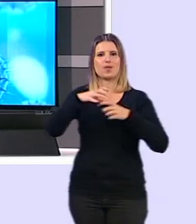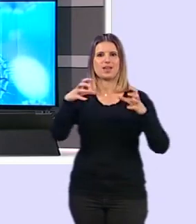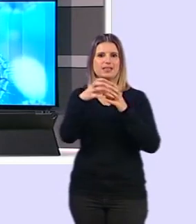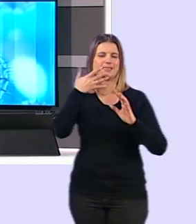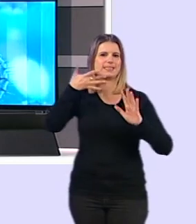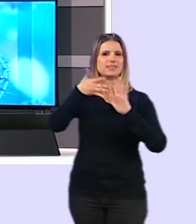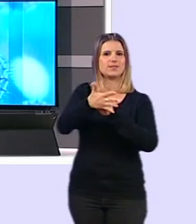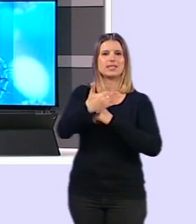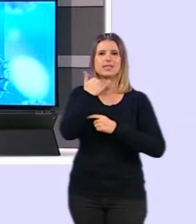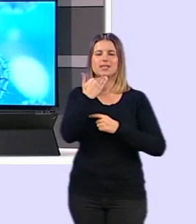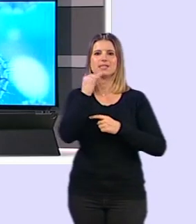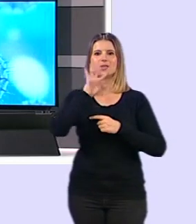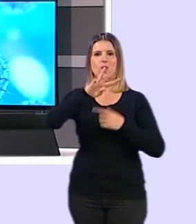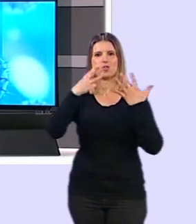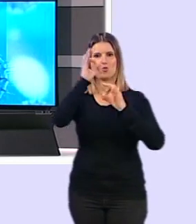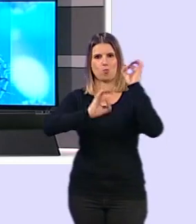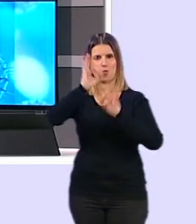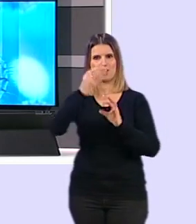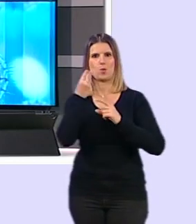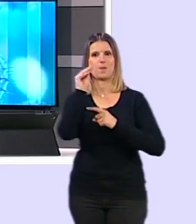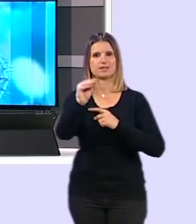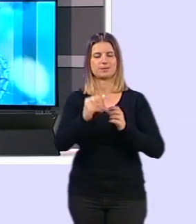suponiendo casi el 48%.